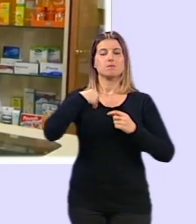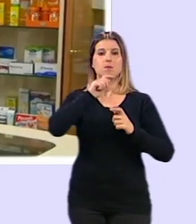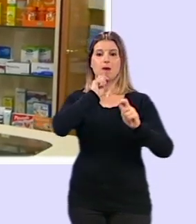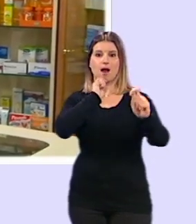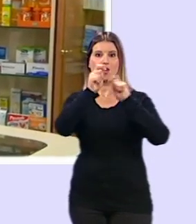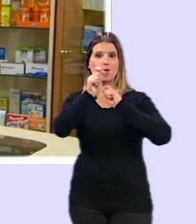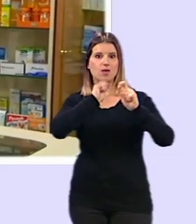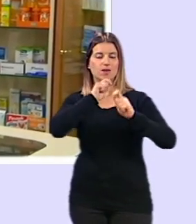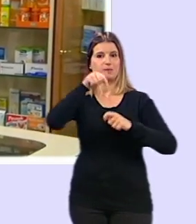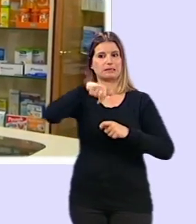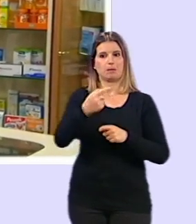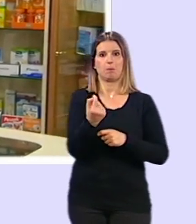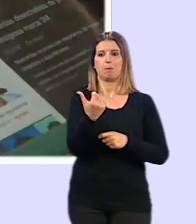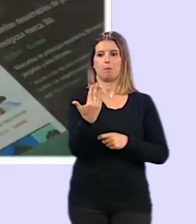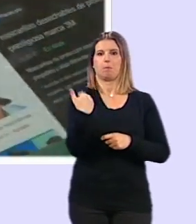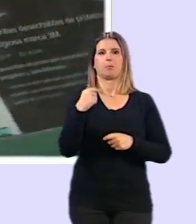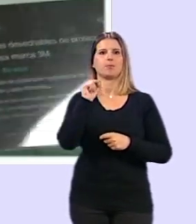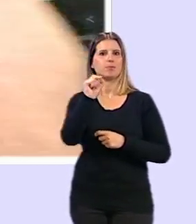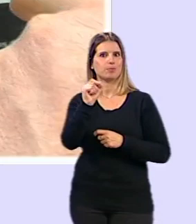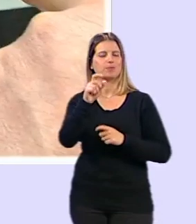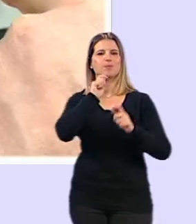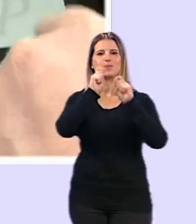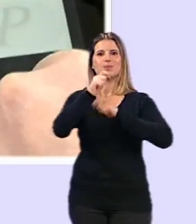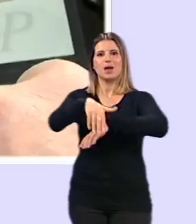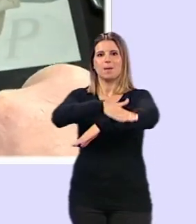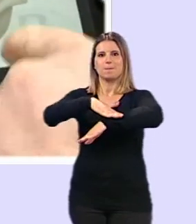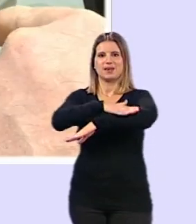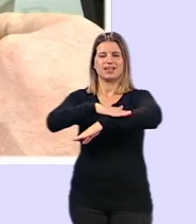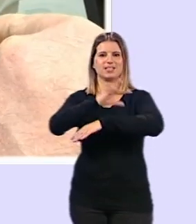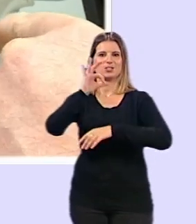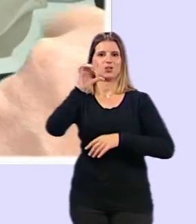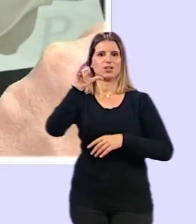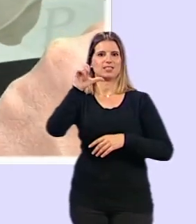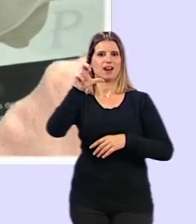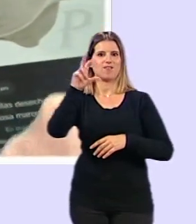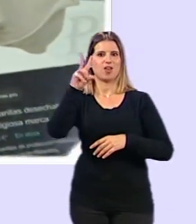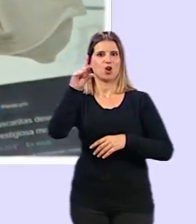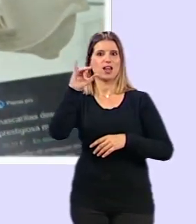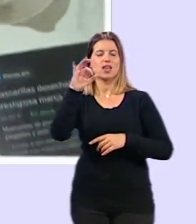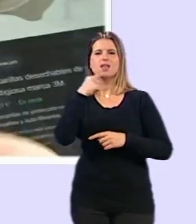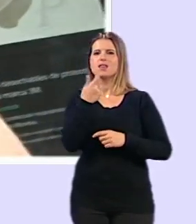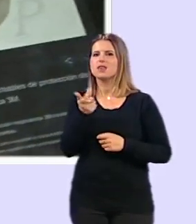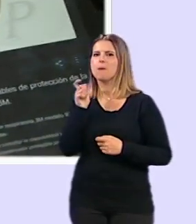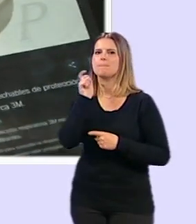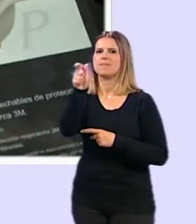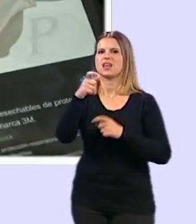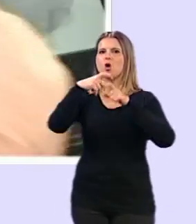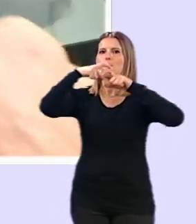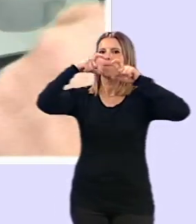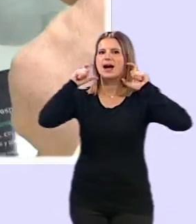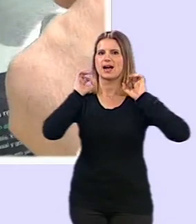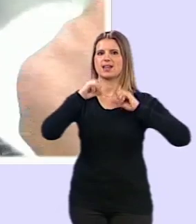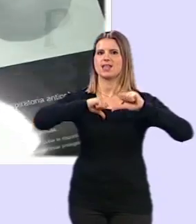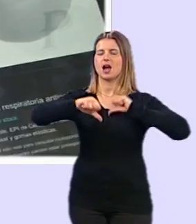de prensa que ha tenido lugar hace escasos minutos, el ministro Salvador Illa ha anunciado el precio que tendrán las mascarillas quirúrgicas.